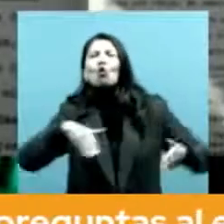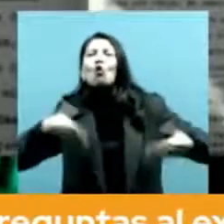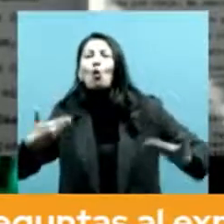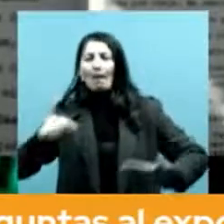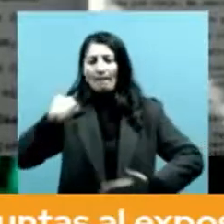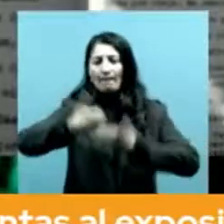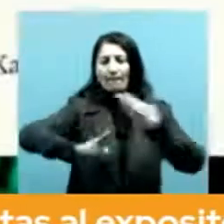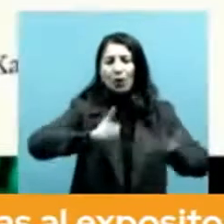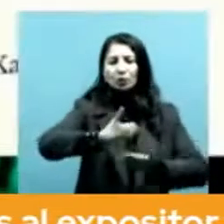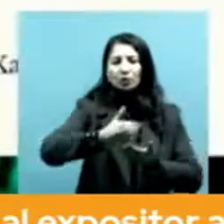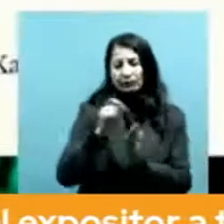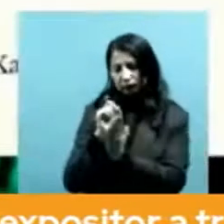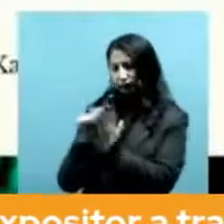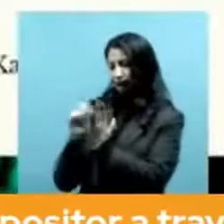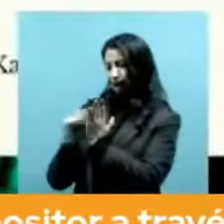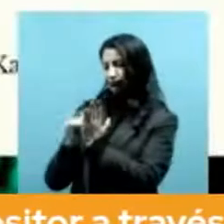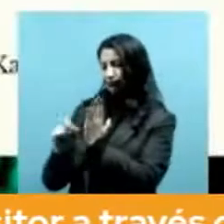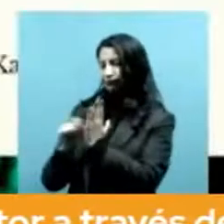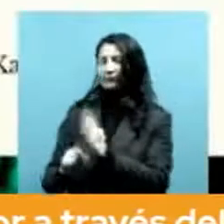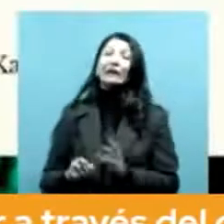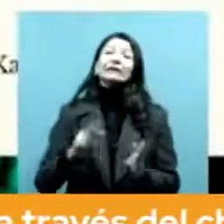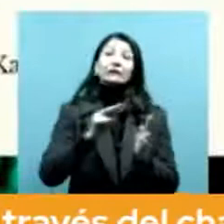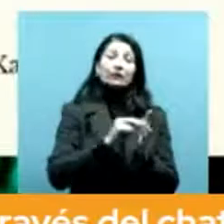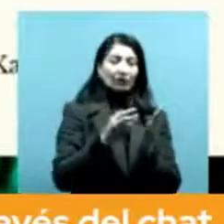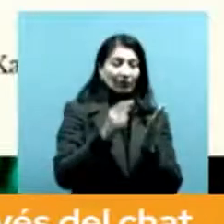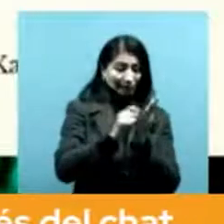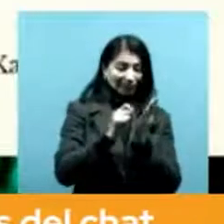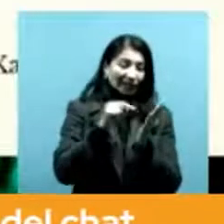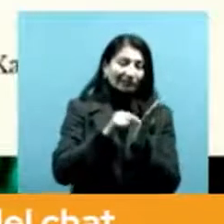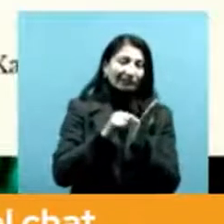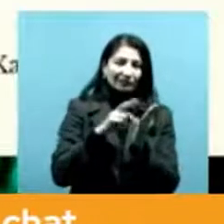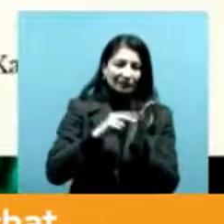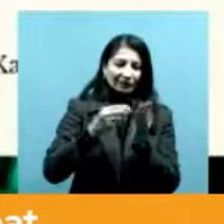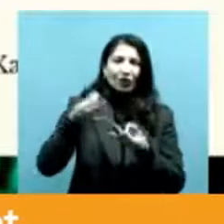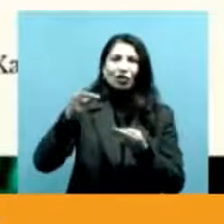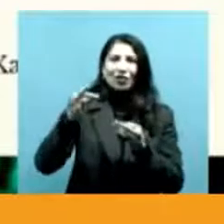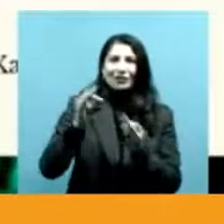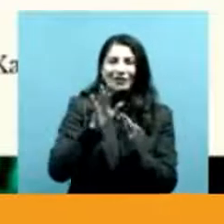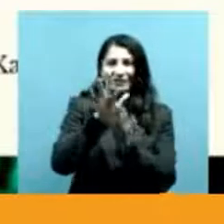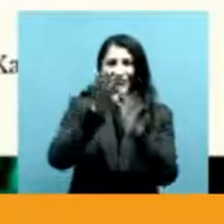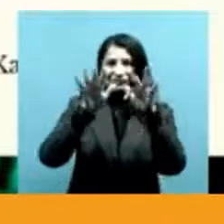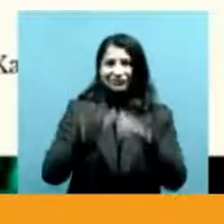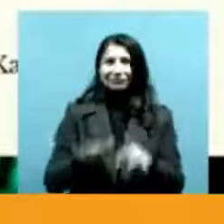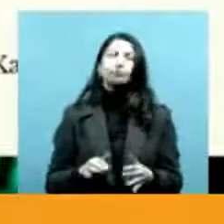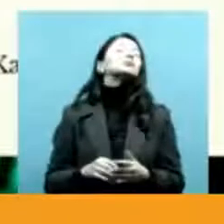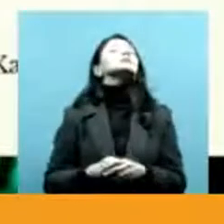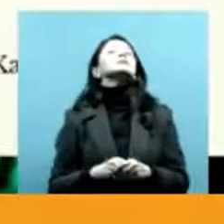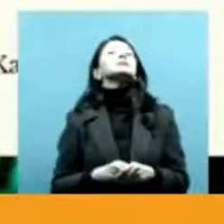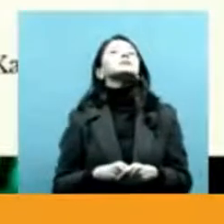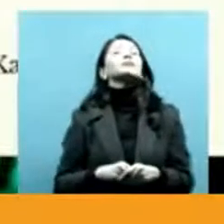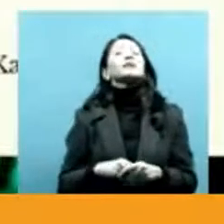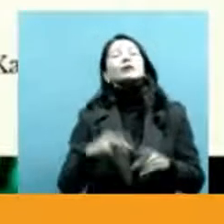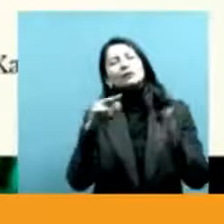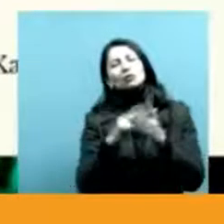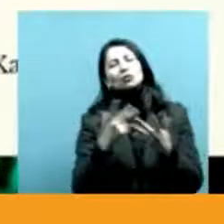del desalojo. Si nosotros vamos a la memoria oral, que es lo que estamos diciendo de poner en valor,